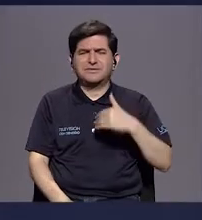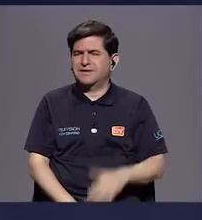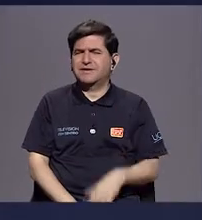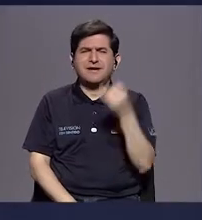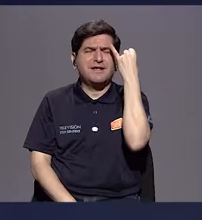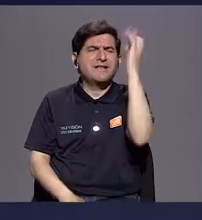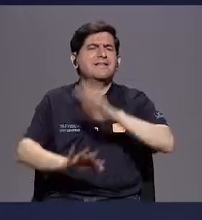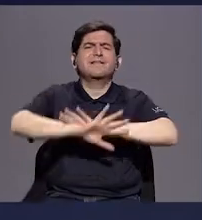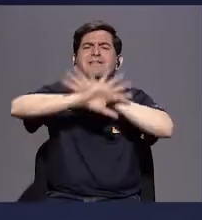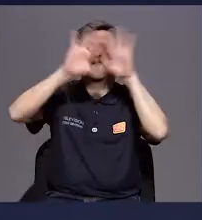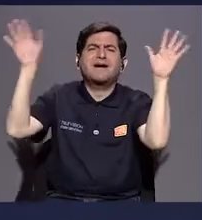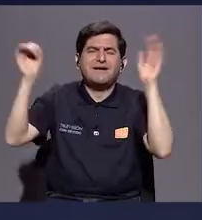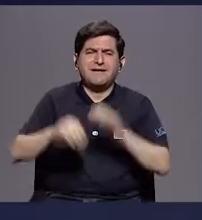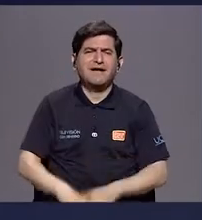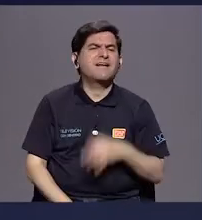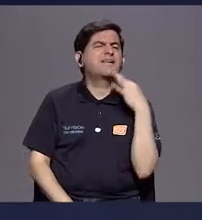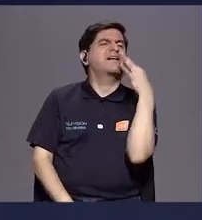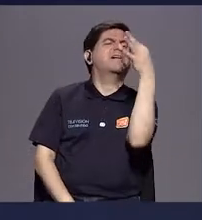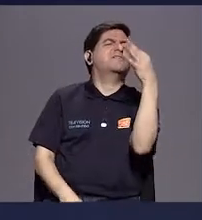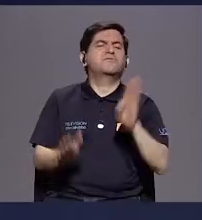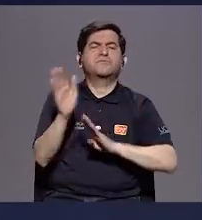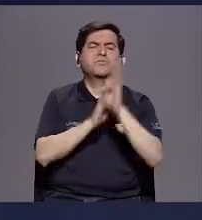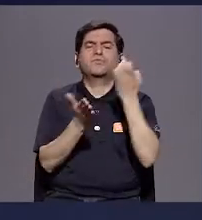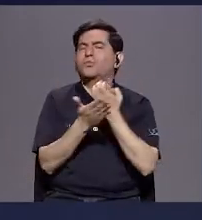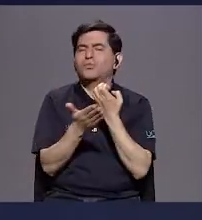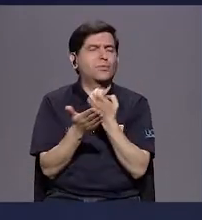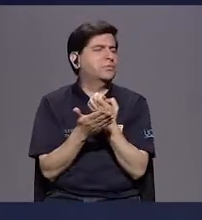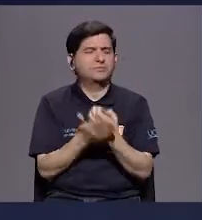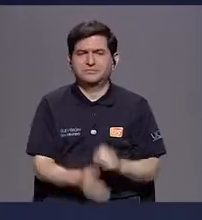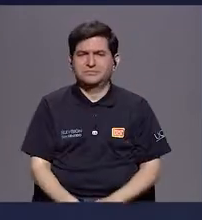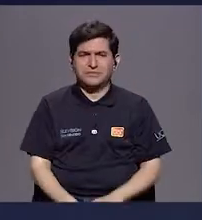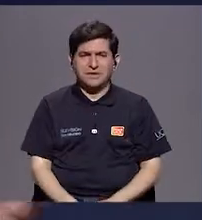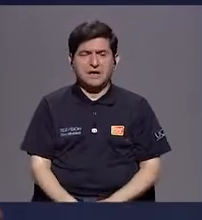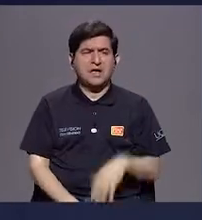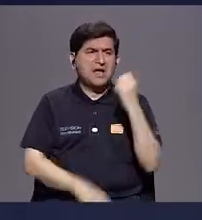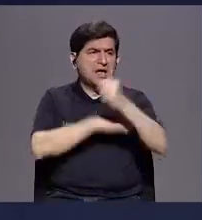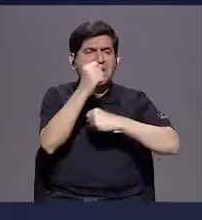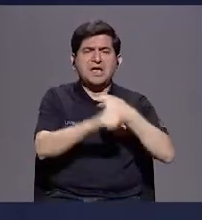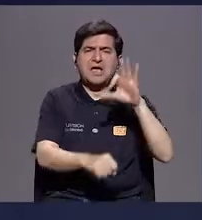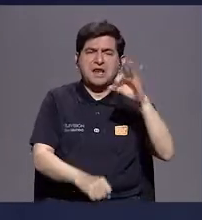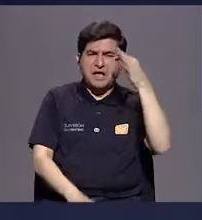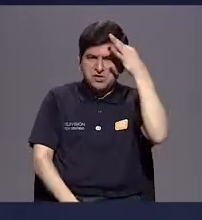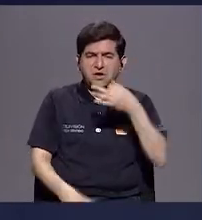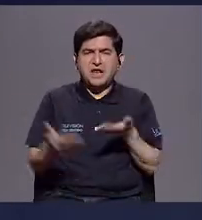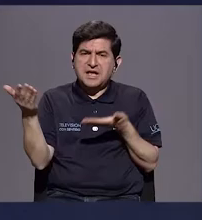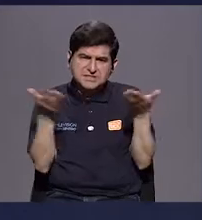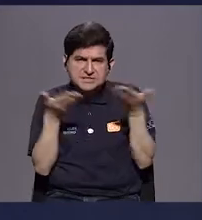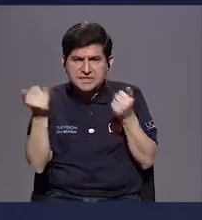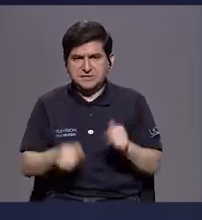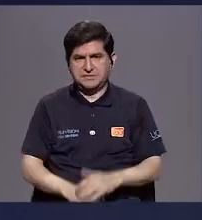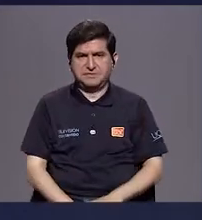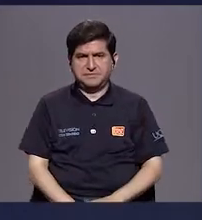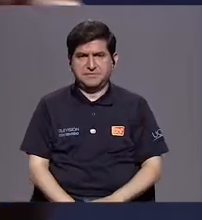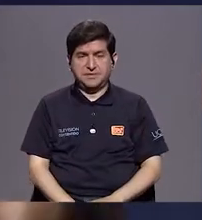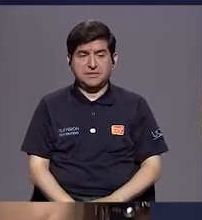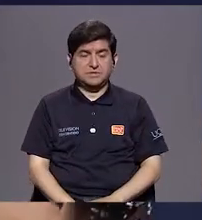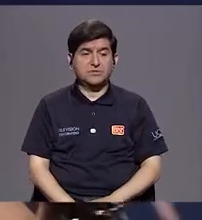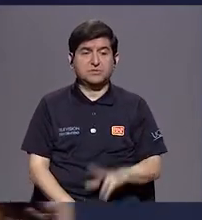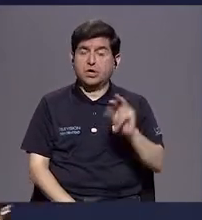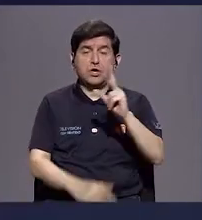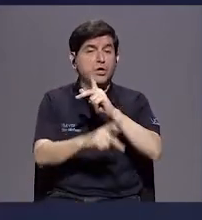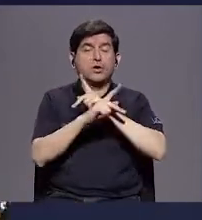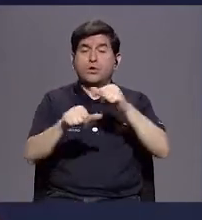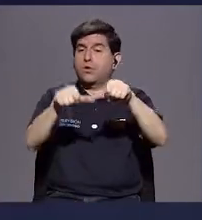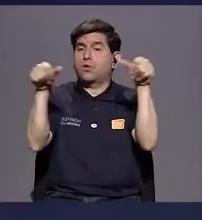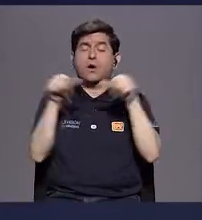línea clara de hacia dónde va el desarrollo económico. Apostamos en los noventas a pasar a servicios y evidentemente desprotegimos